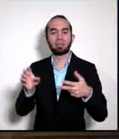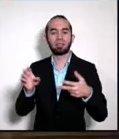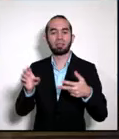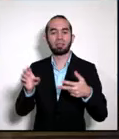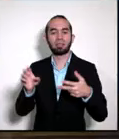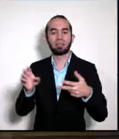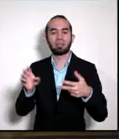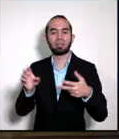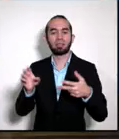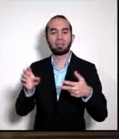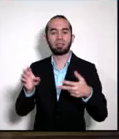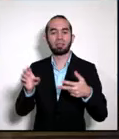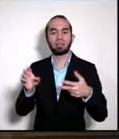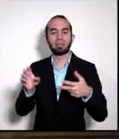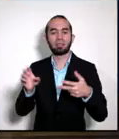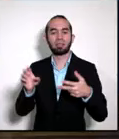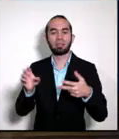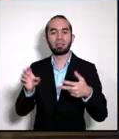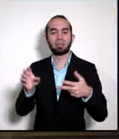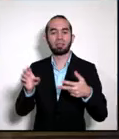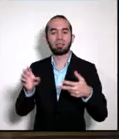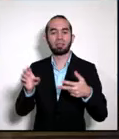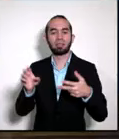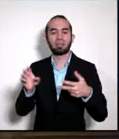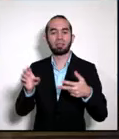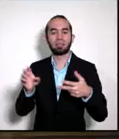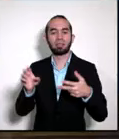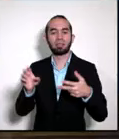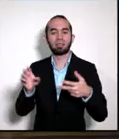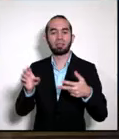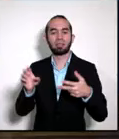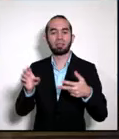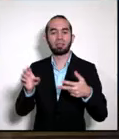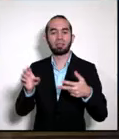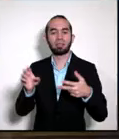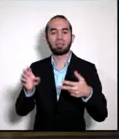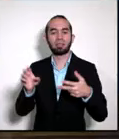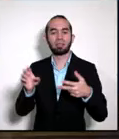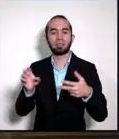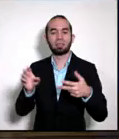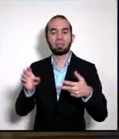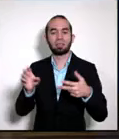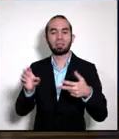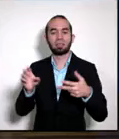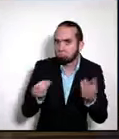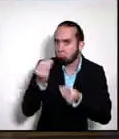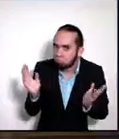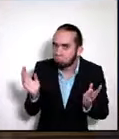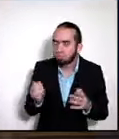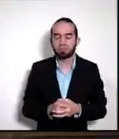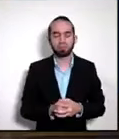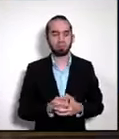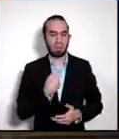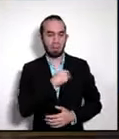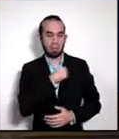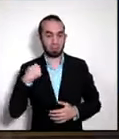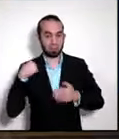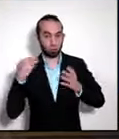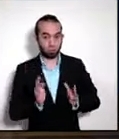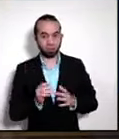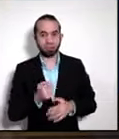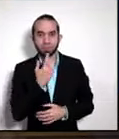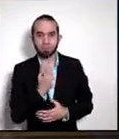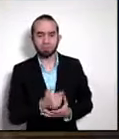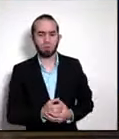atraer esa inversión extranjera? Muchísimos. Yo creo que lo mencioné al